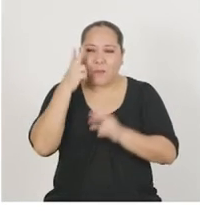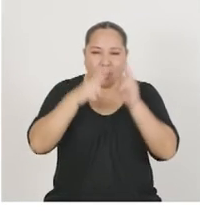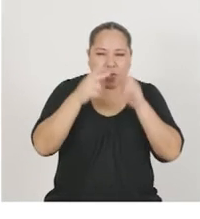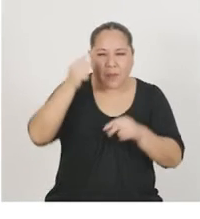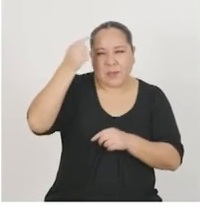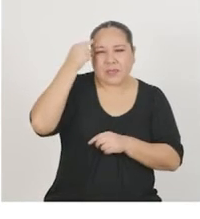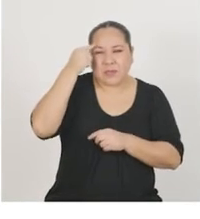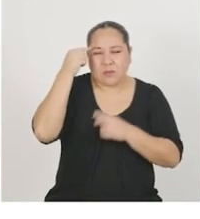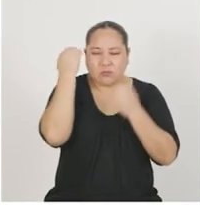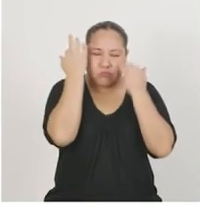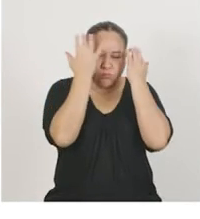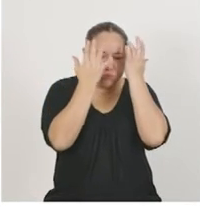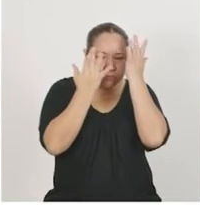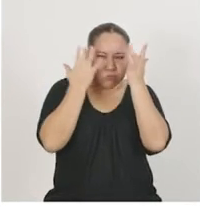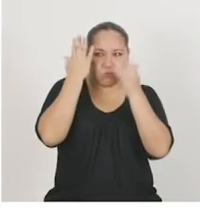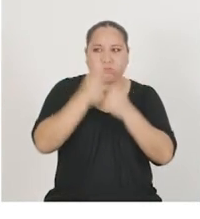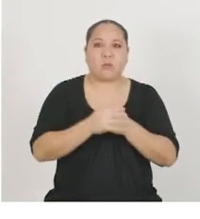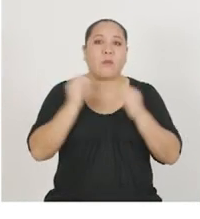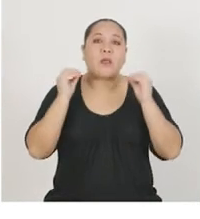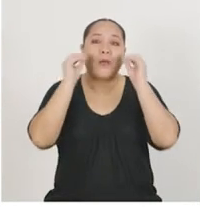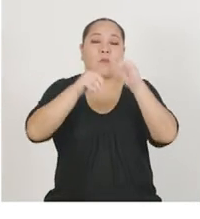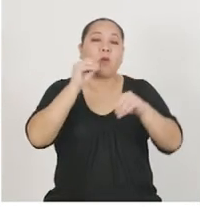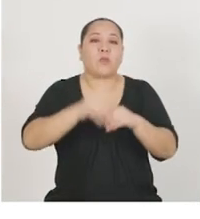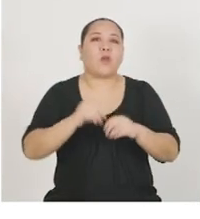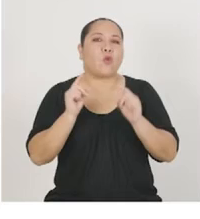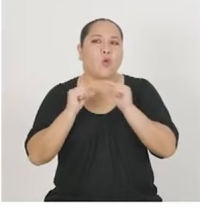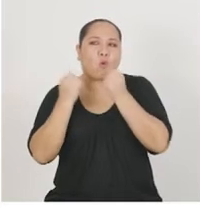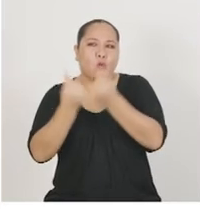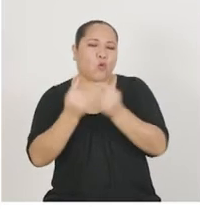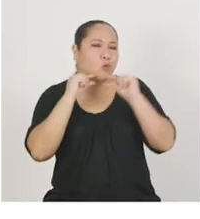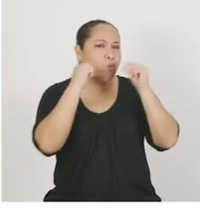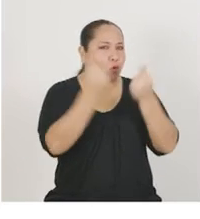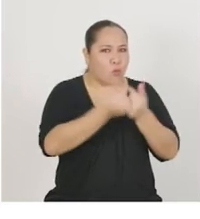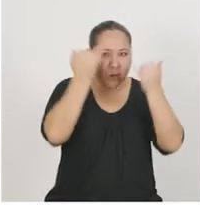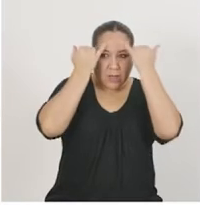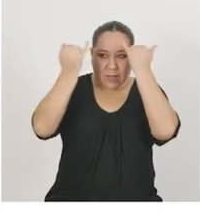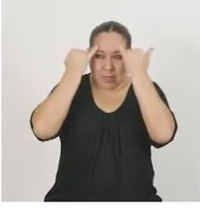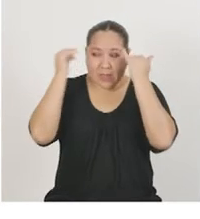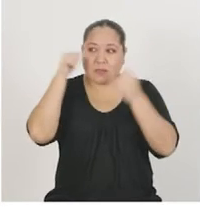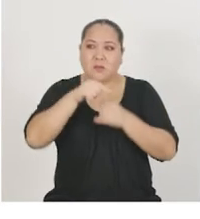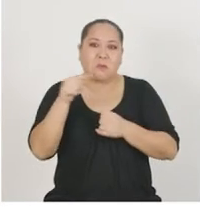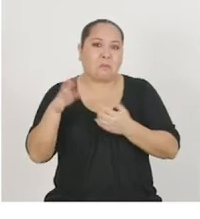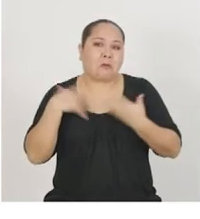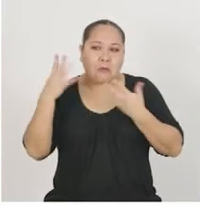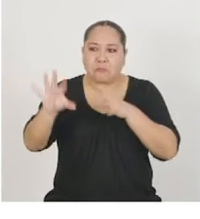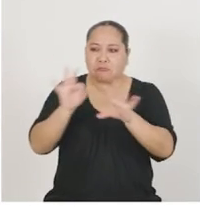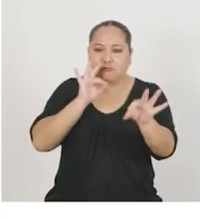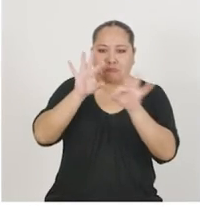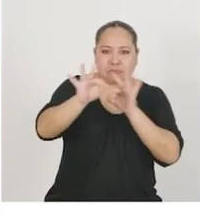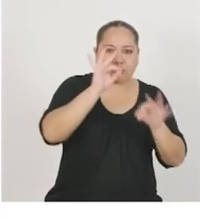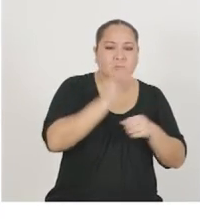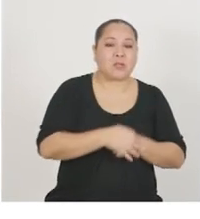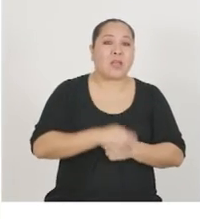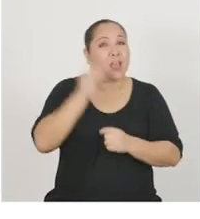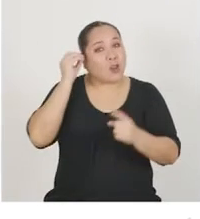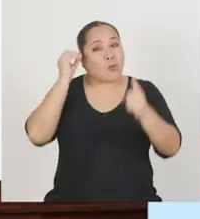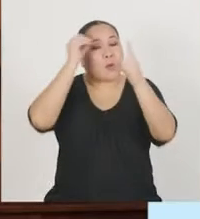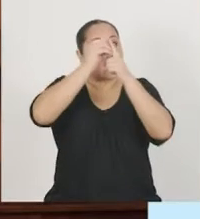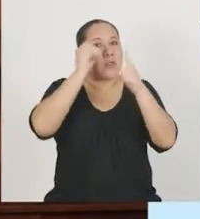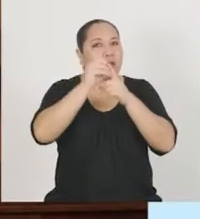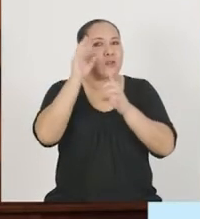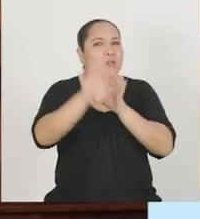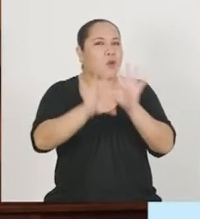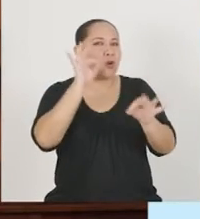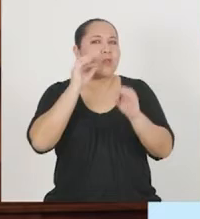despertar nuestro pensamiento creativo para producir un conjunto de ideas entre las que podemos escoger. El